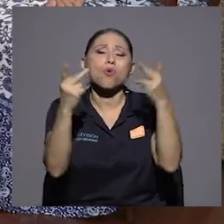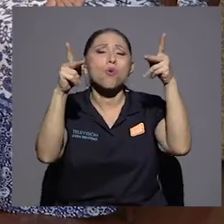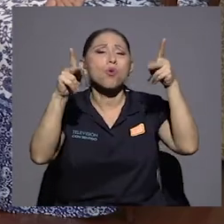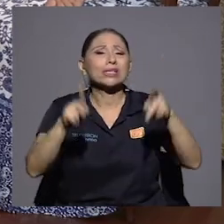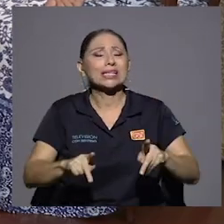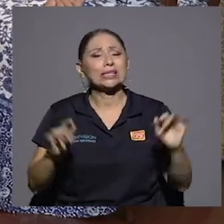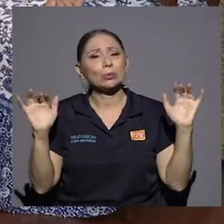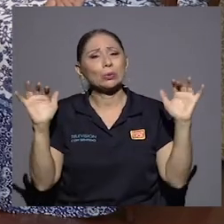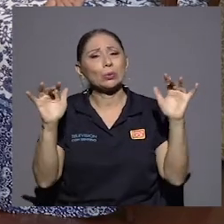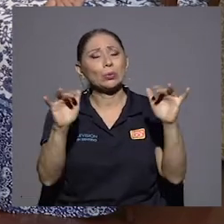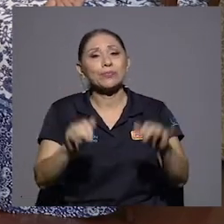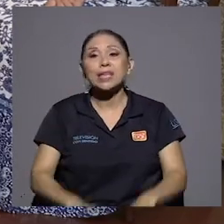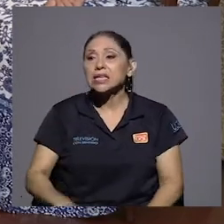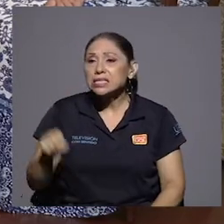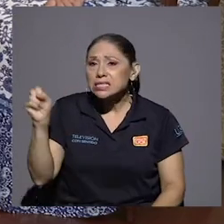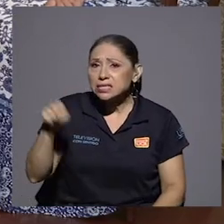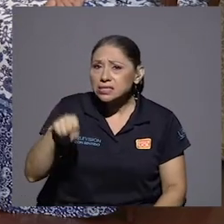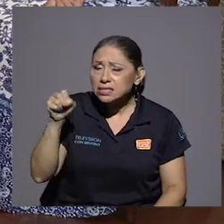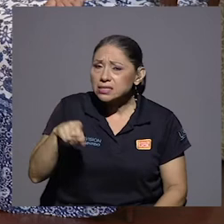emocionaba mucho y le daba cariño,